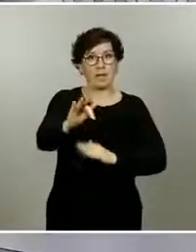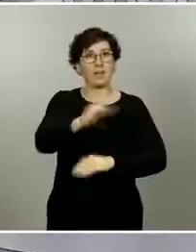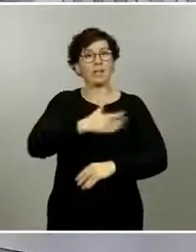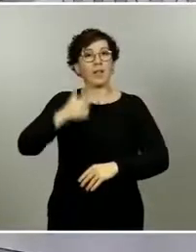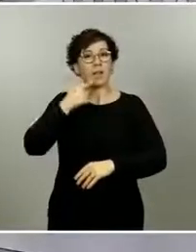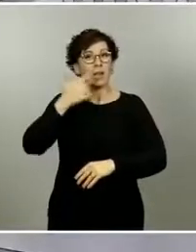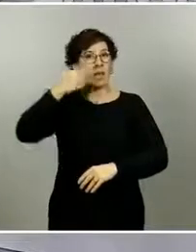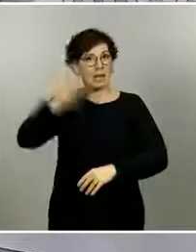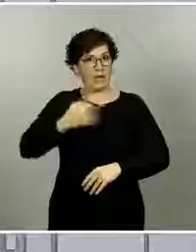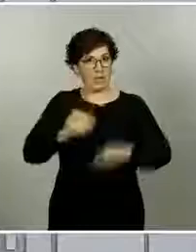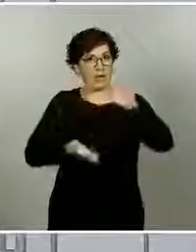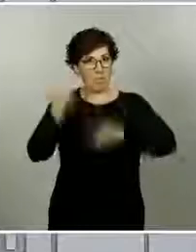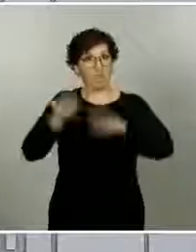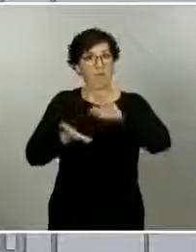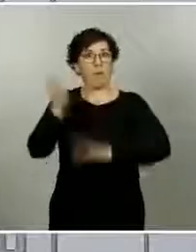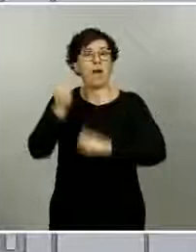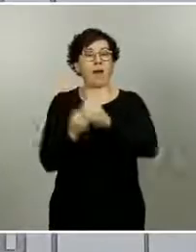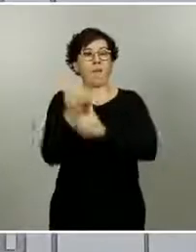ante un rebrote?